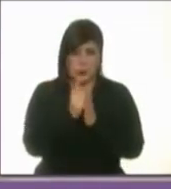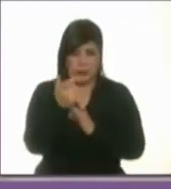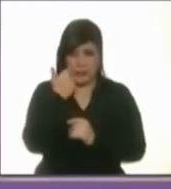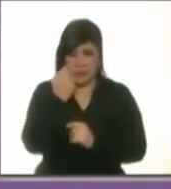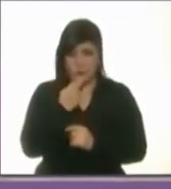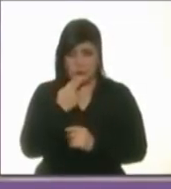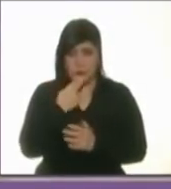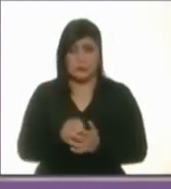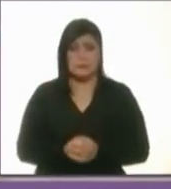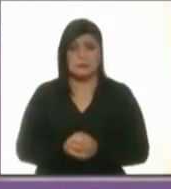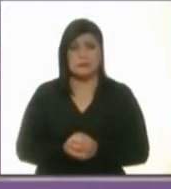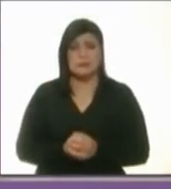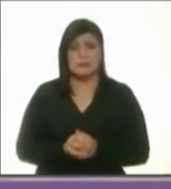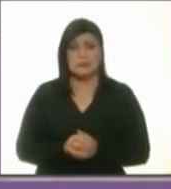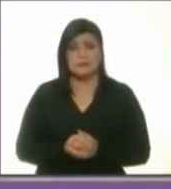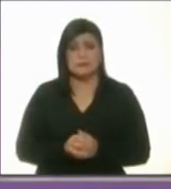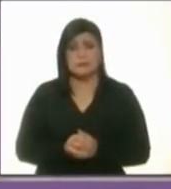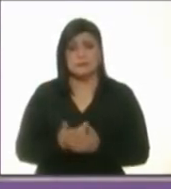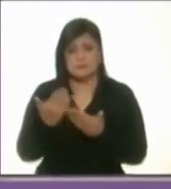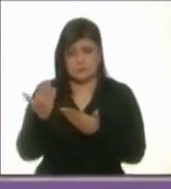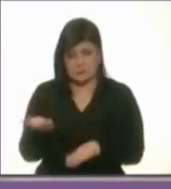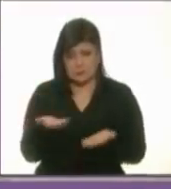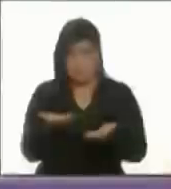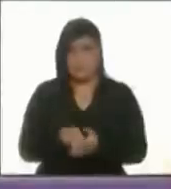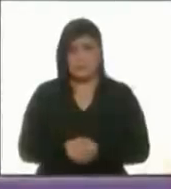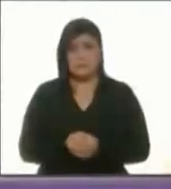utilizar? Sí, sí los quisiera utilizar. Adelante.